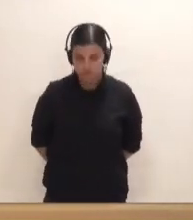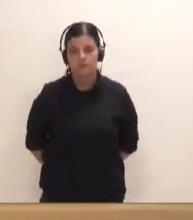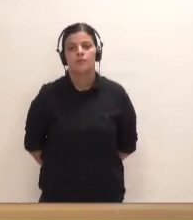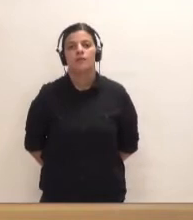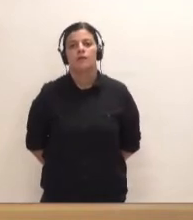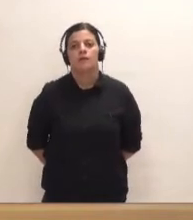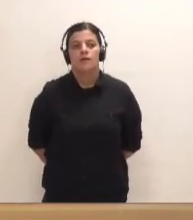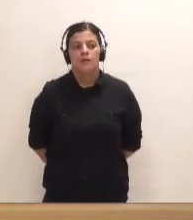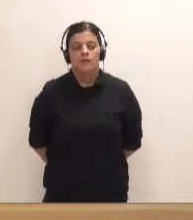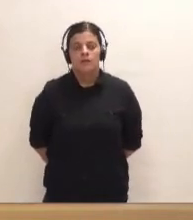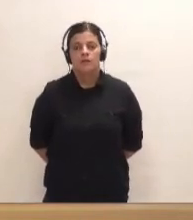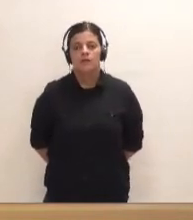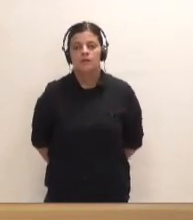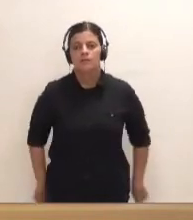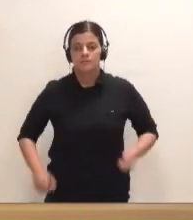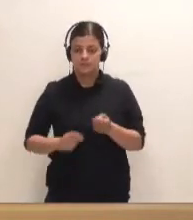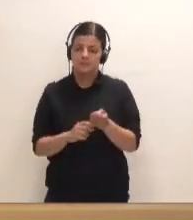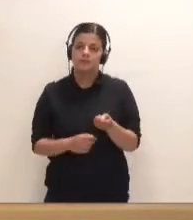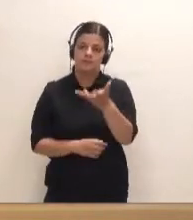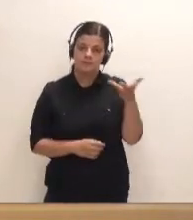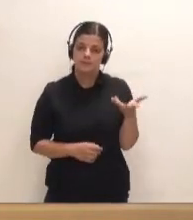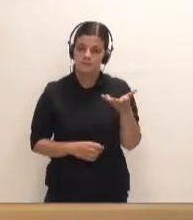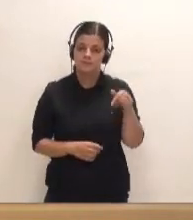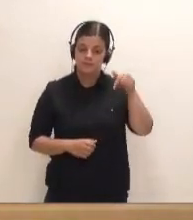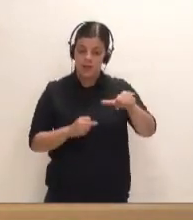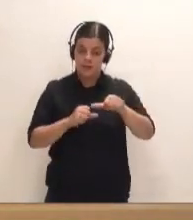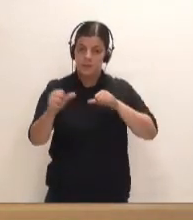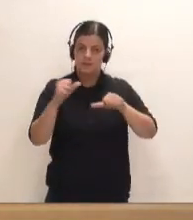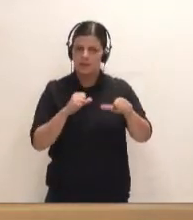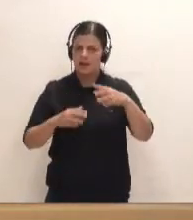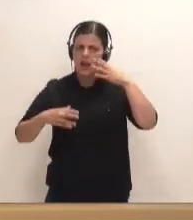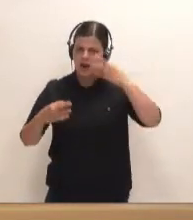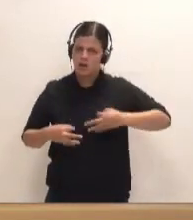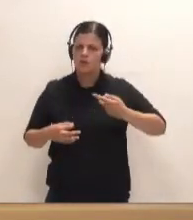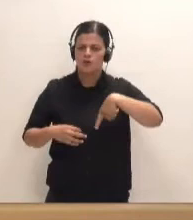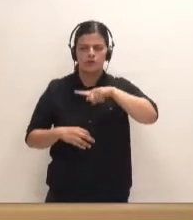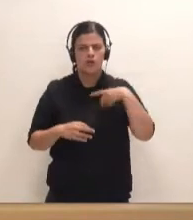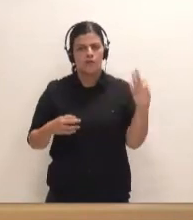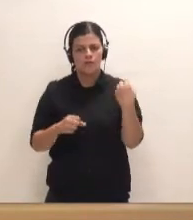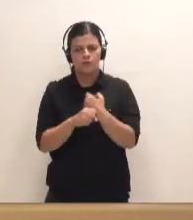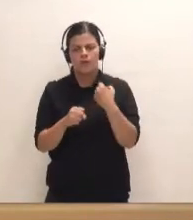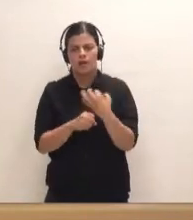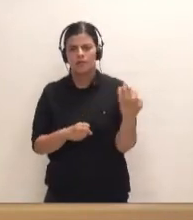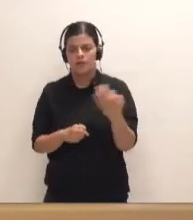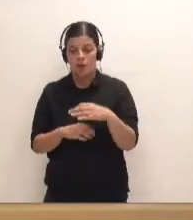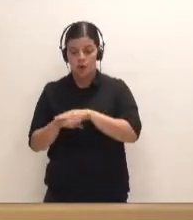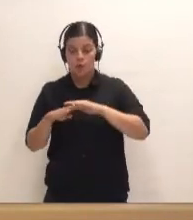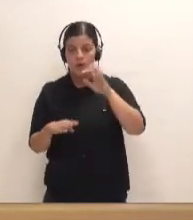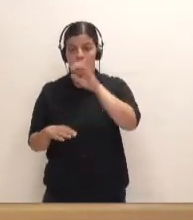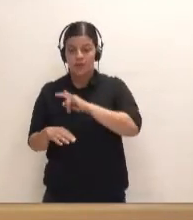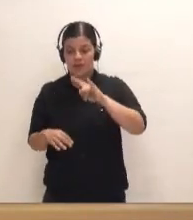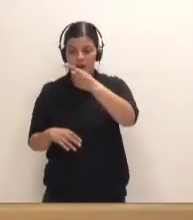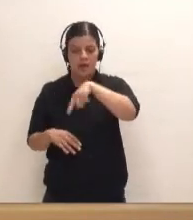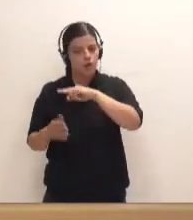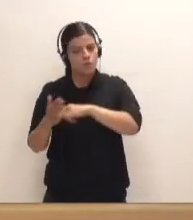Por lo demás, a partir de aquí, yo creo que lo que tenemos que trabajar es que el Gobierno de Canarias impulse el